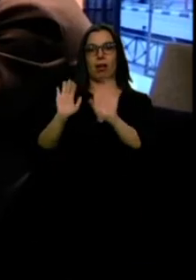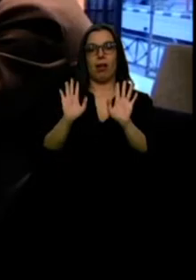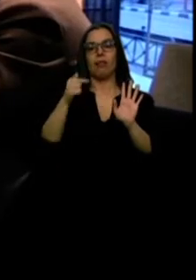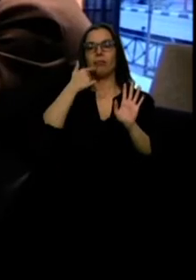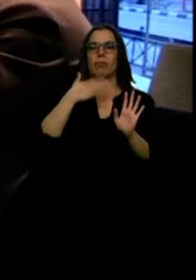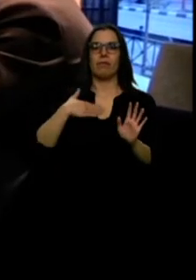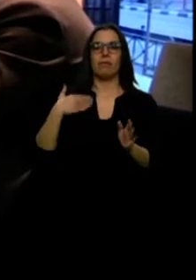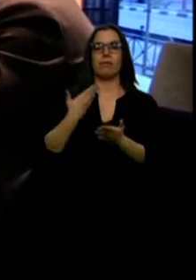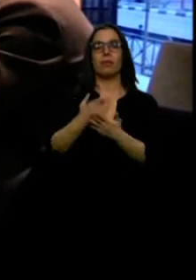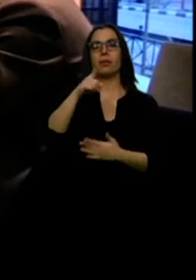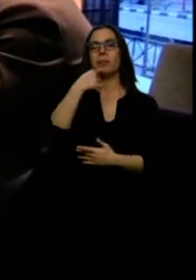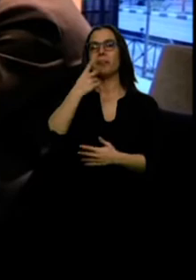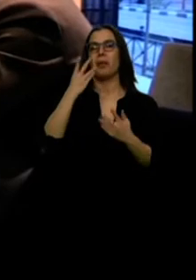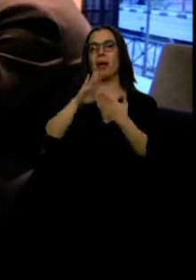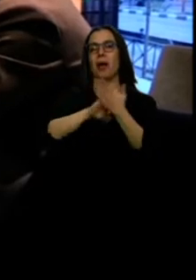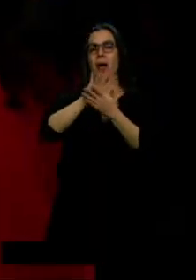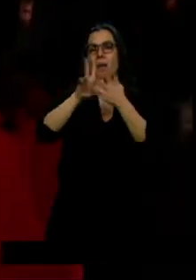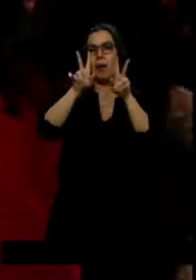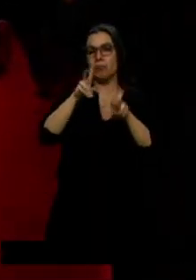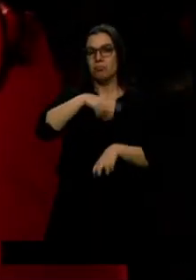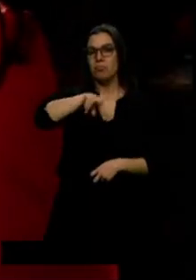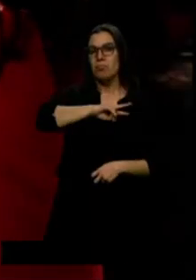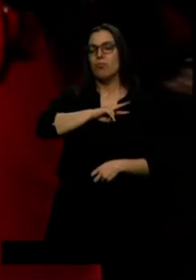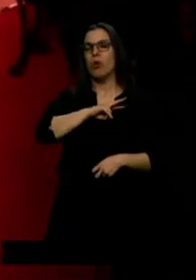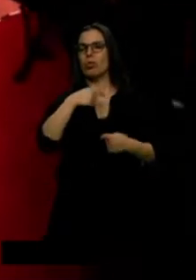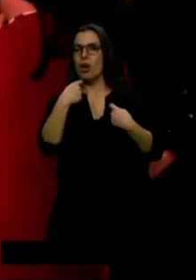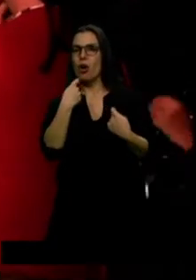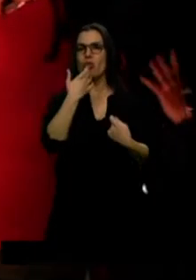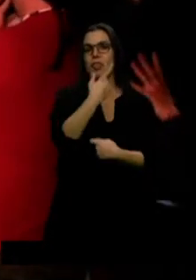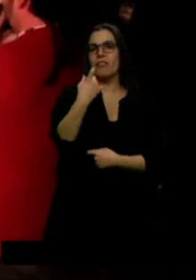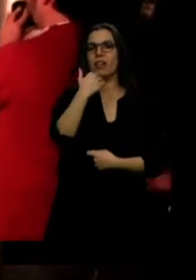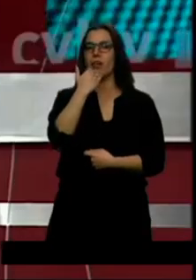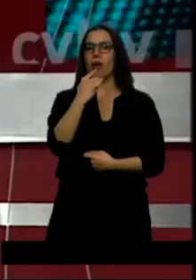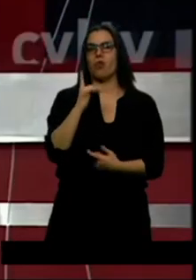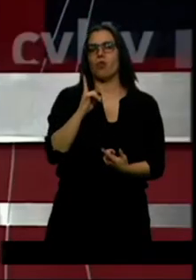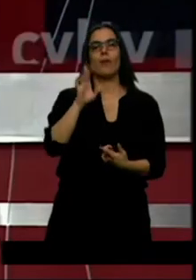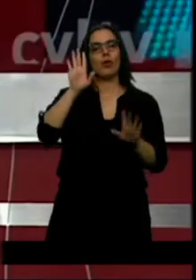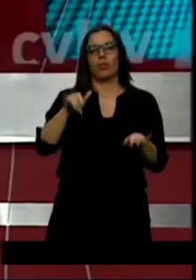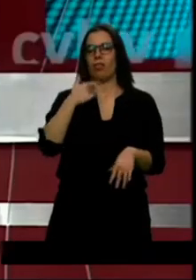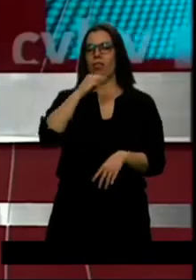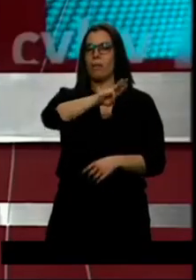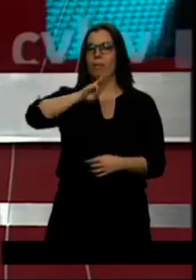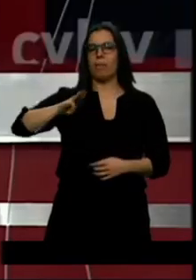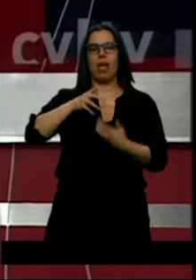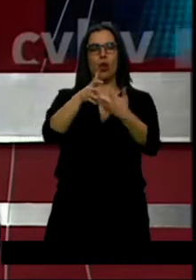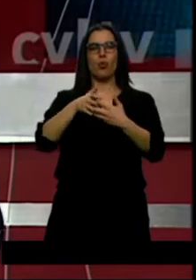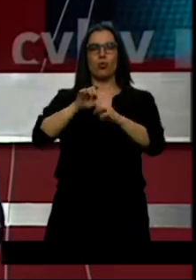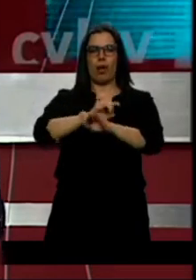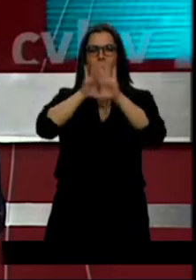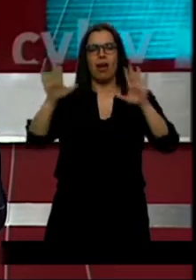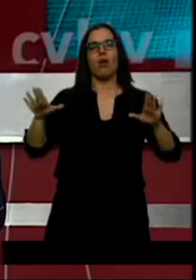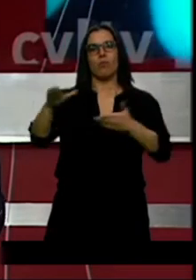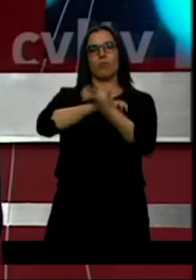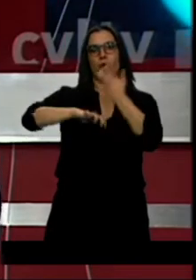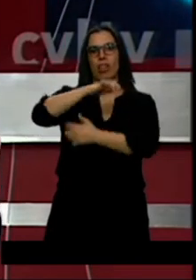al Colegio de la Asunción. Pero tiene claro el compromiso del PP con la lucha contra la violencia de género. Yo quiero que mis hijas, desde luego,